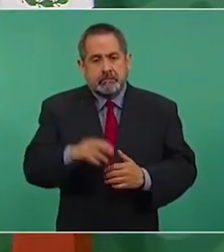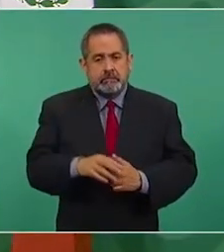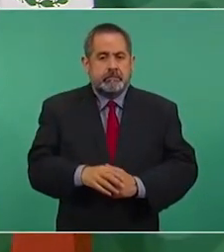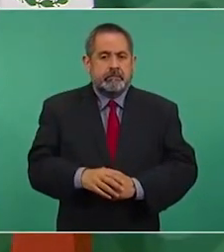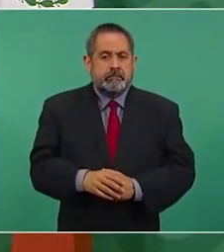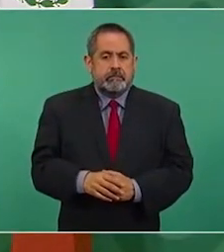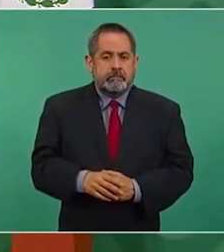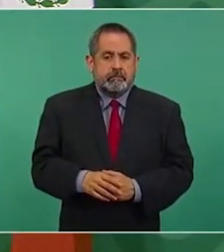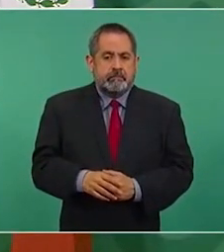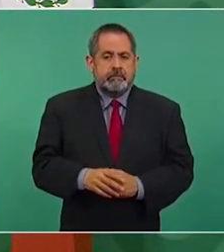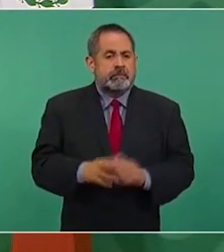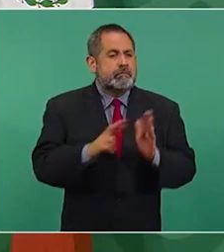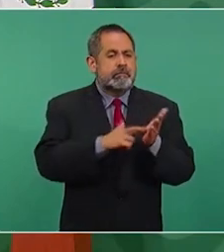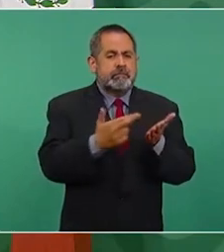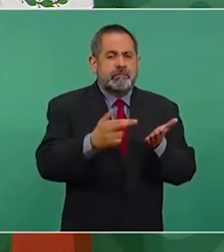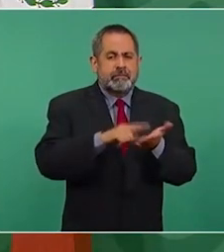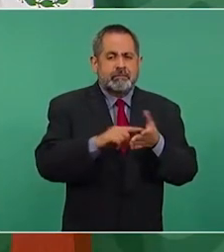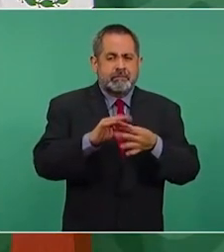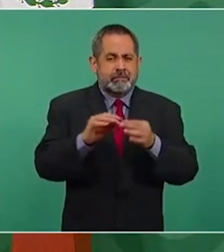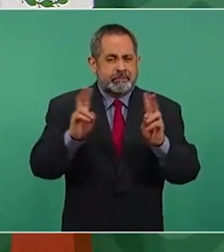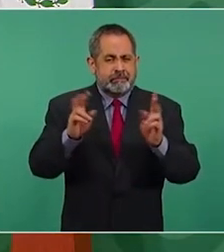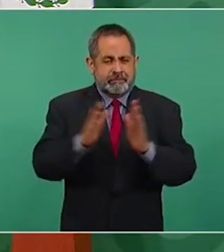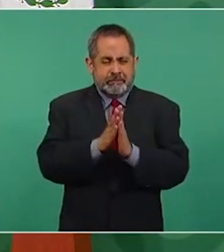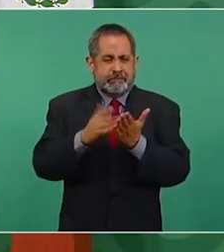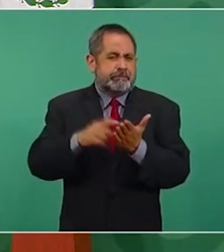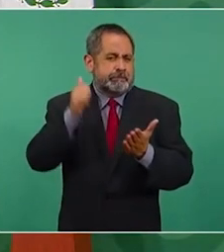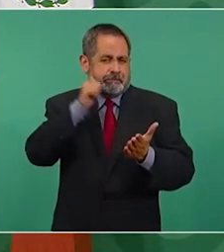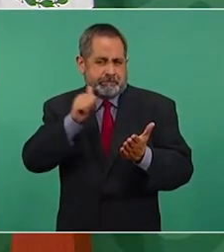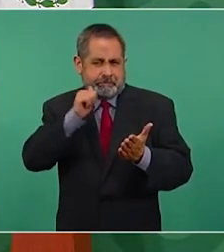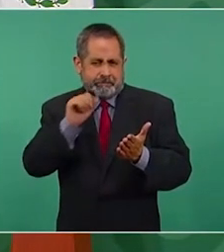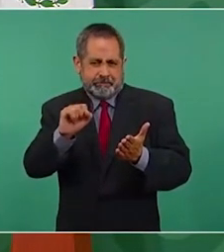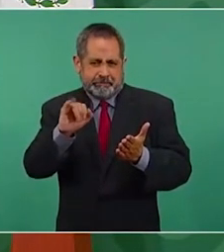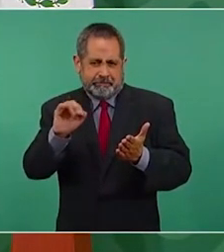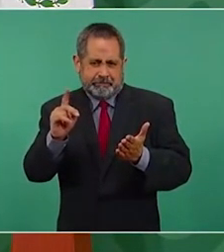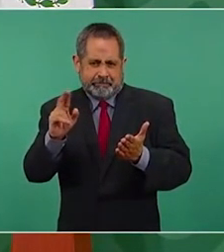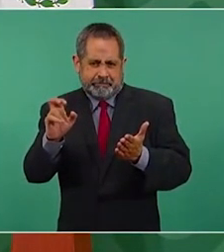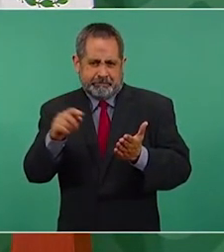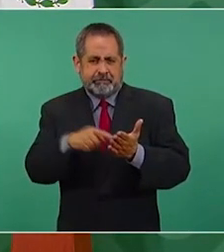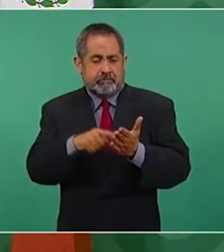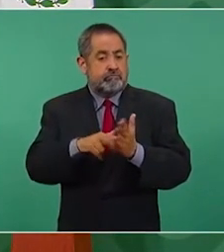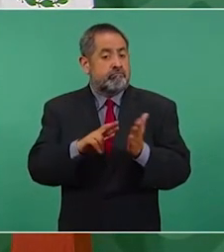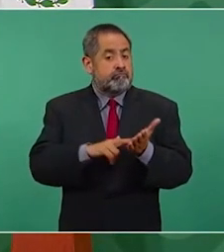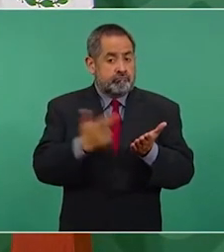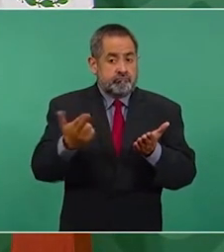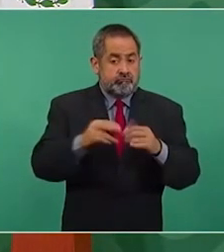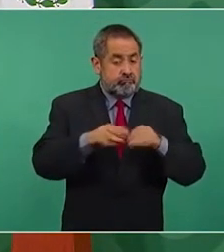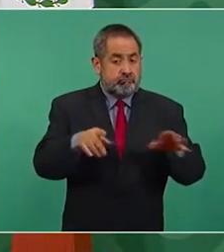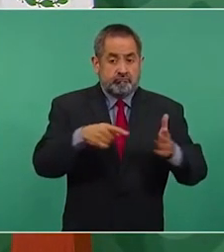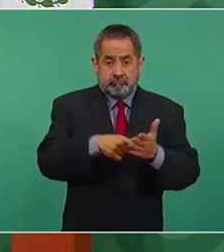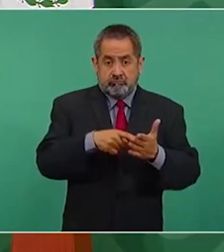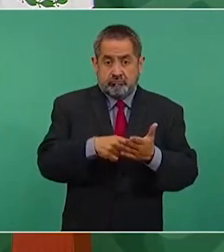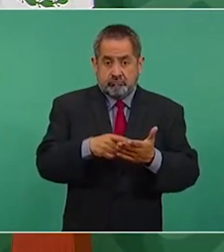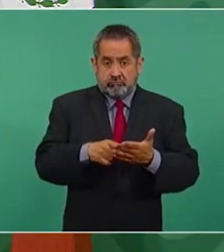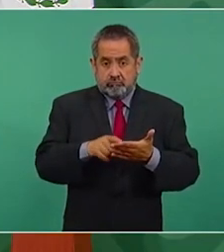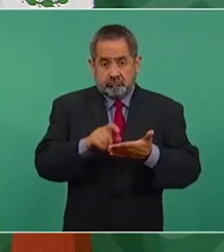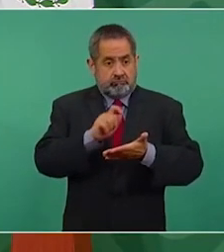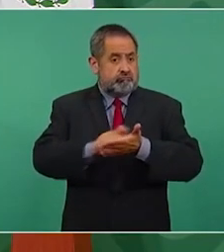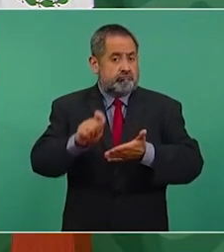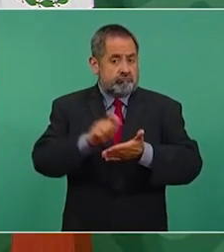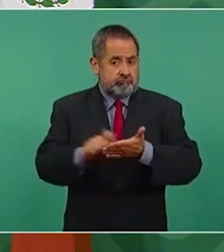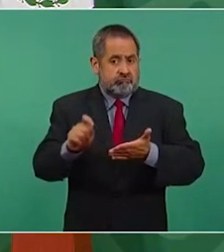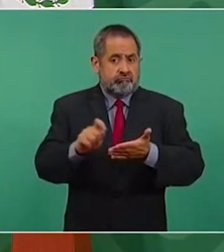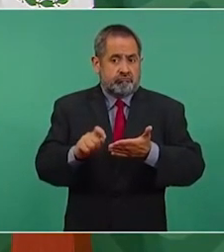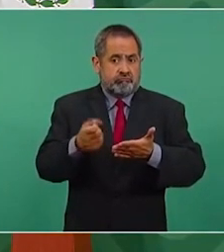El de la revista El Siempre, tenía esa revista Articulistas,